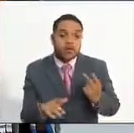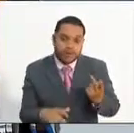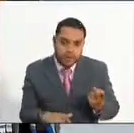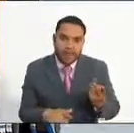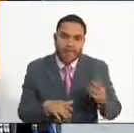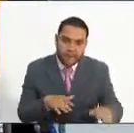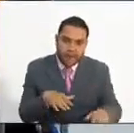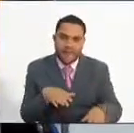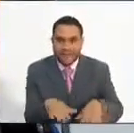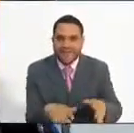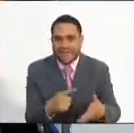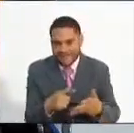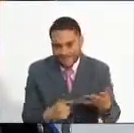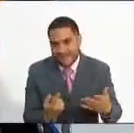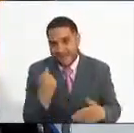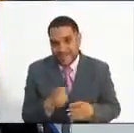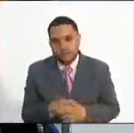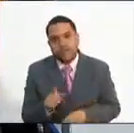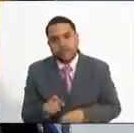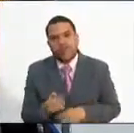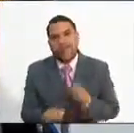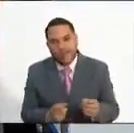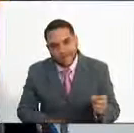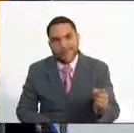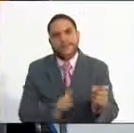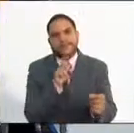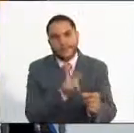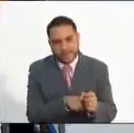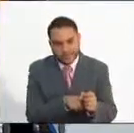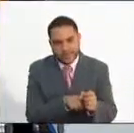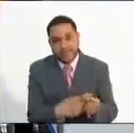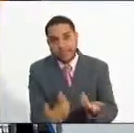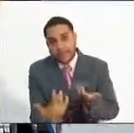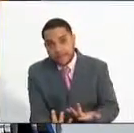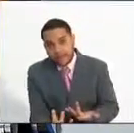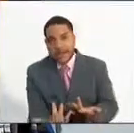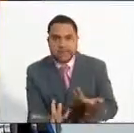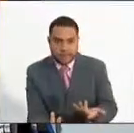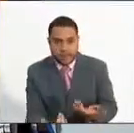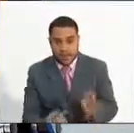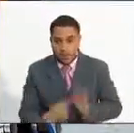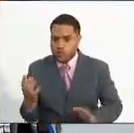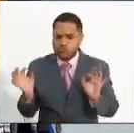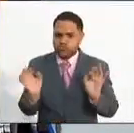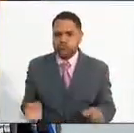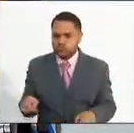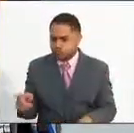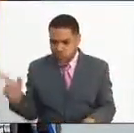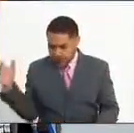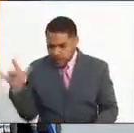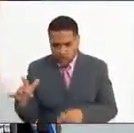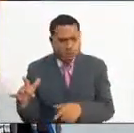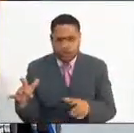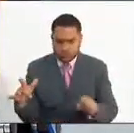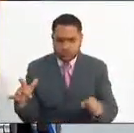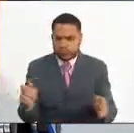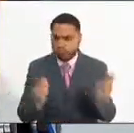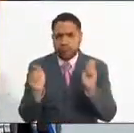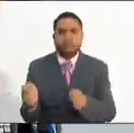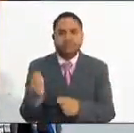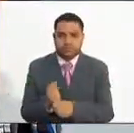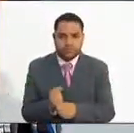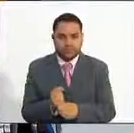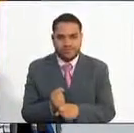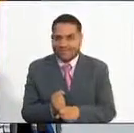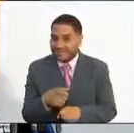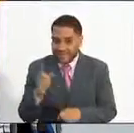hecho de inscribirse constituye una mera expectativa para que pueda acceder a un empleo, la persona debe presentar todas las